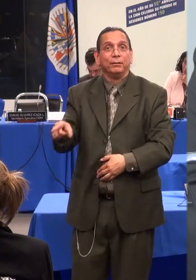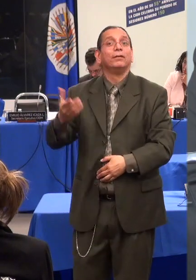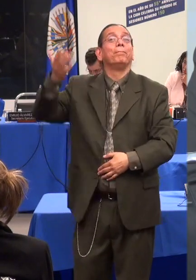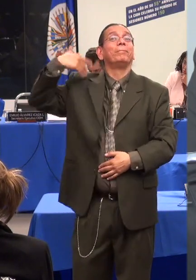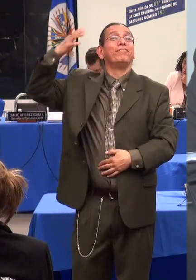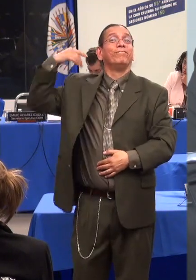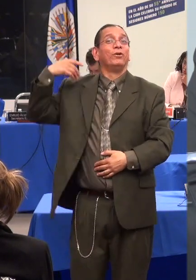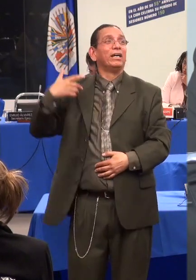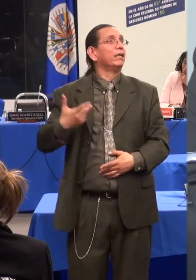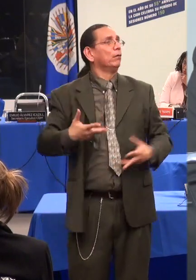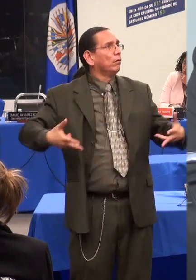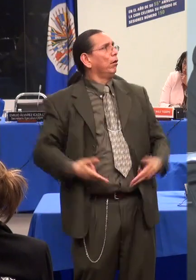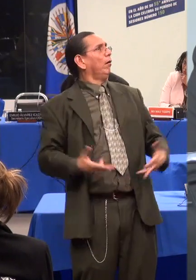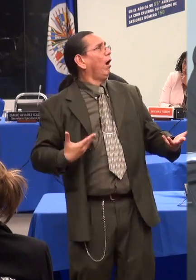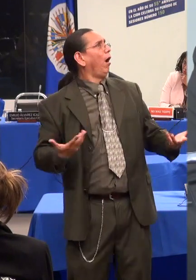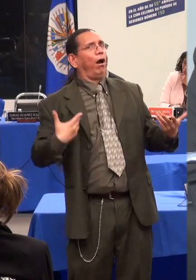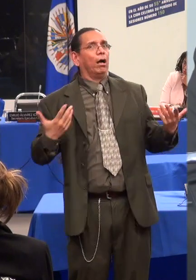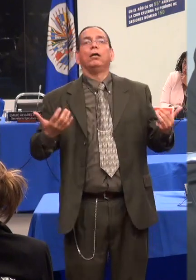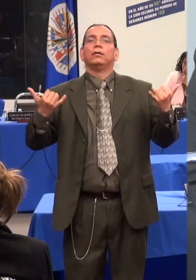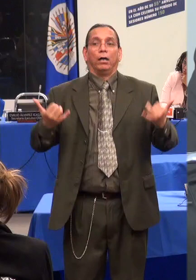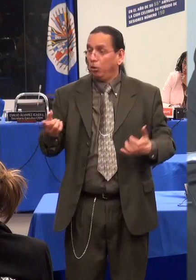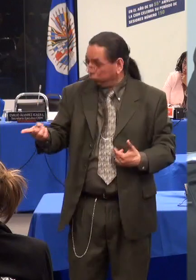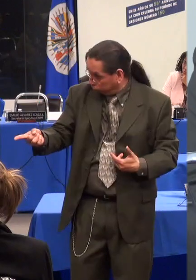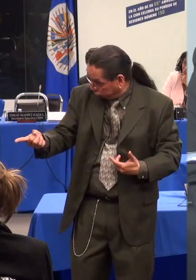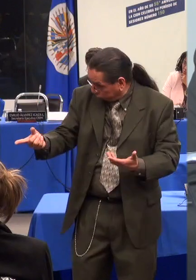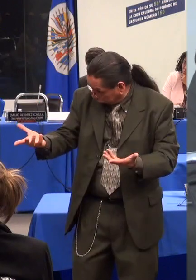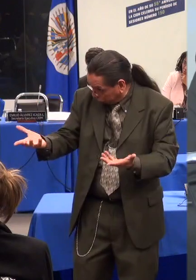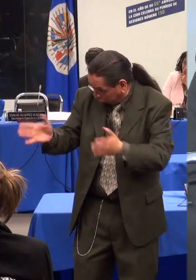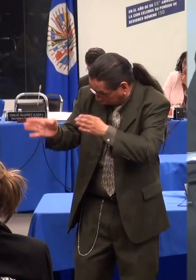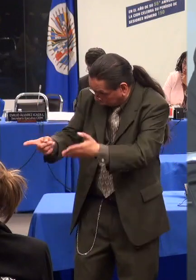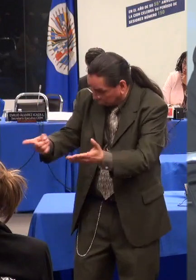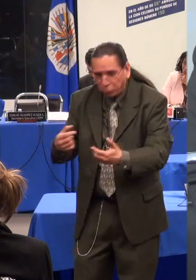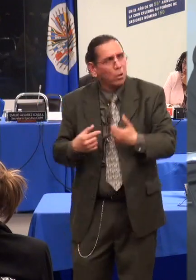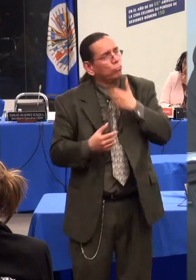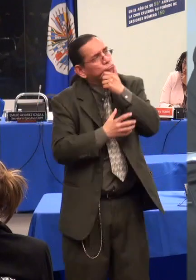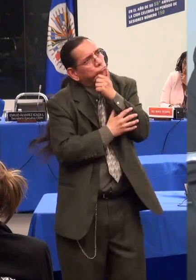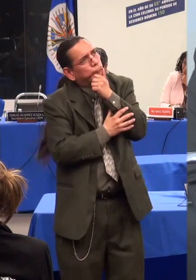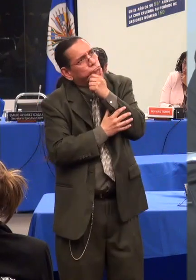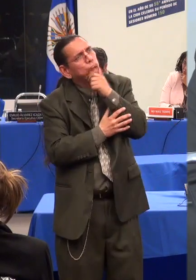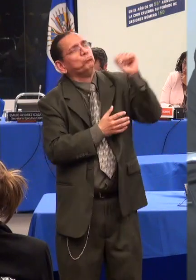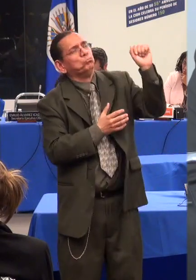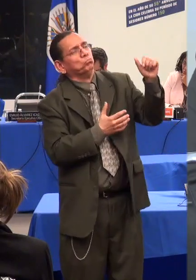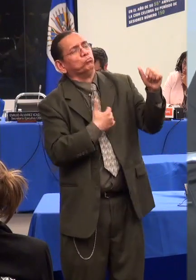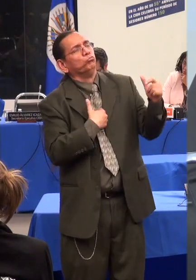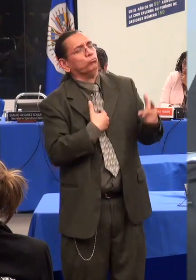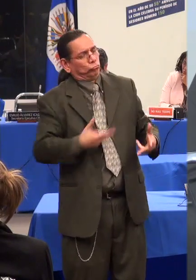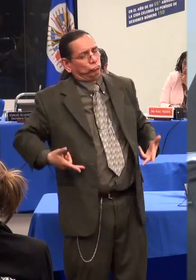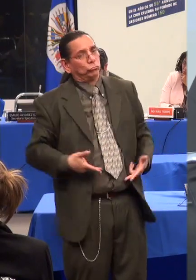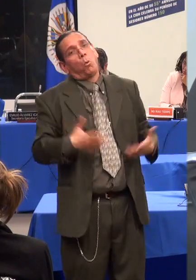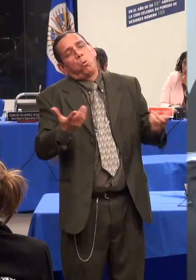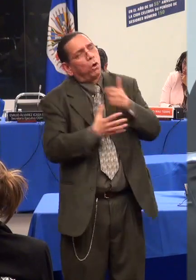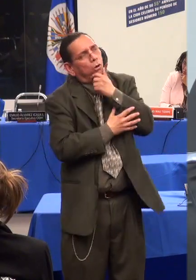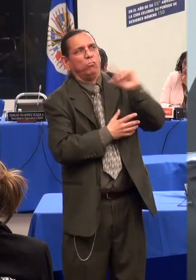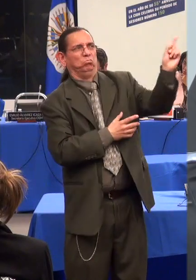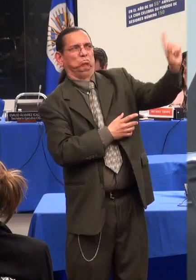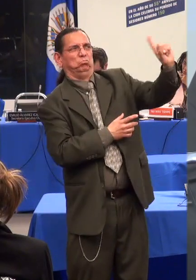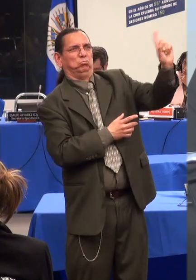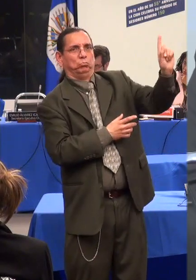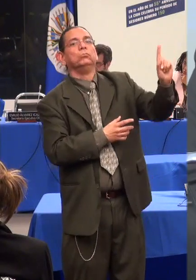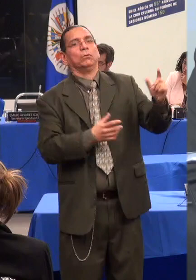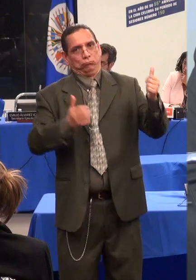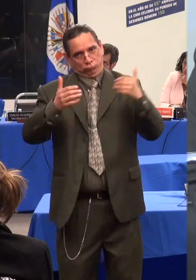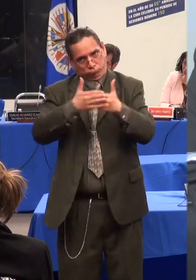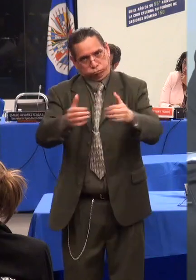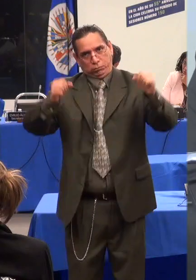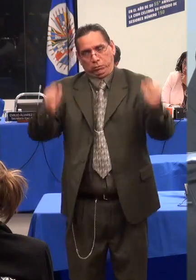Que se unifiquen los instrumentos de recolección de información relacionados con la discapacidad para obtener estadísticas confiables que representen